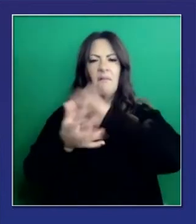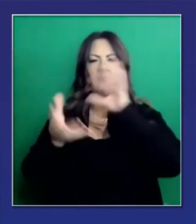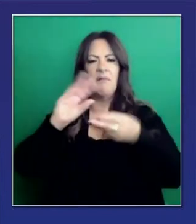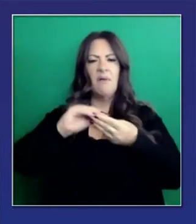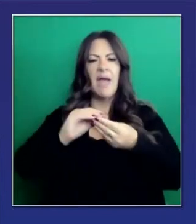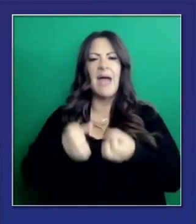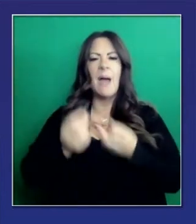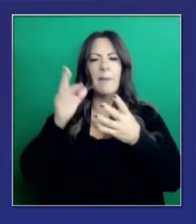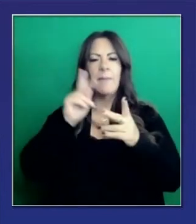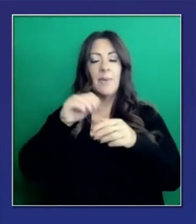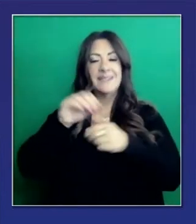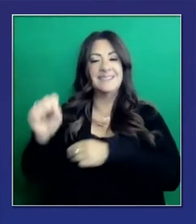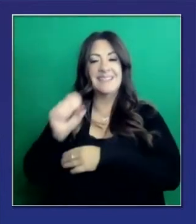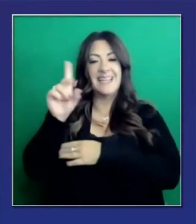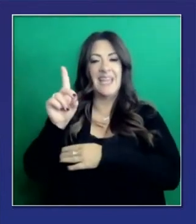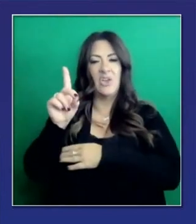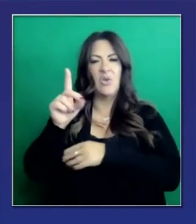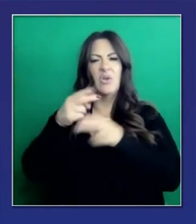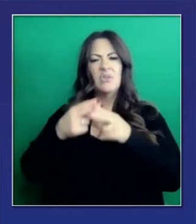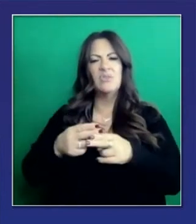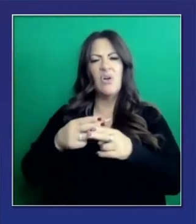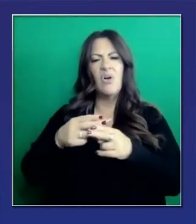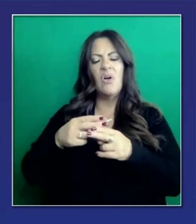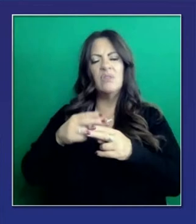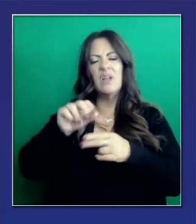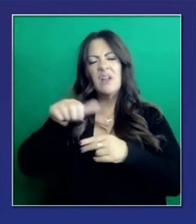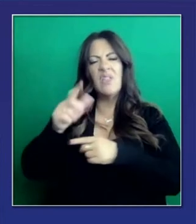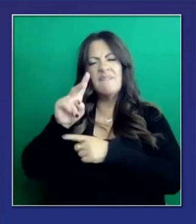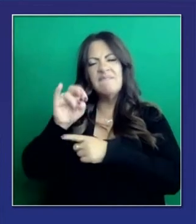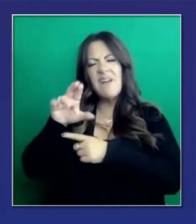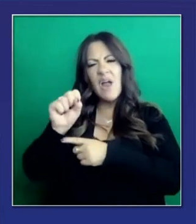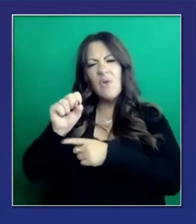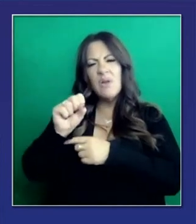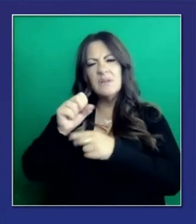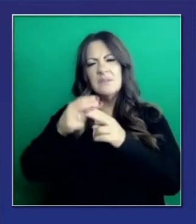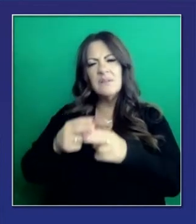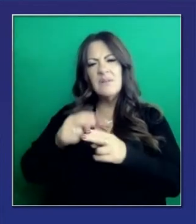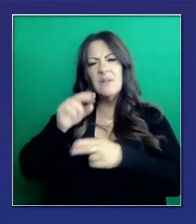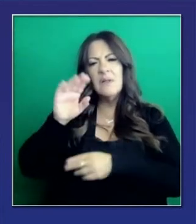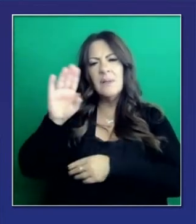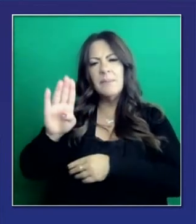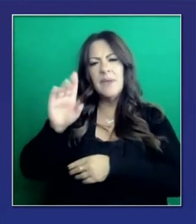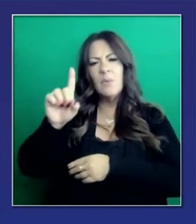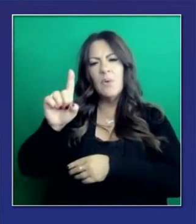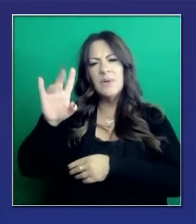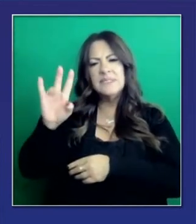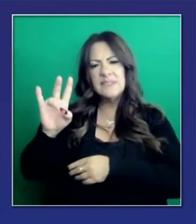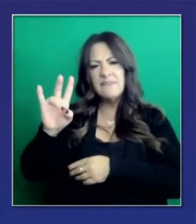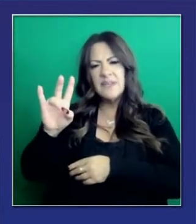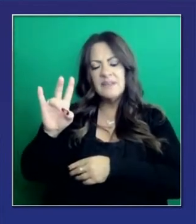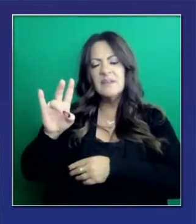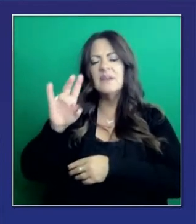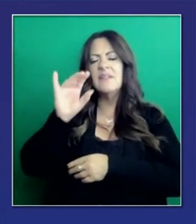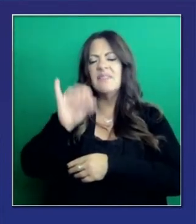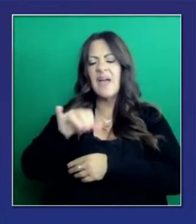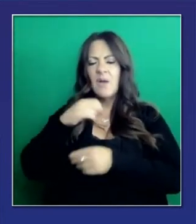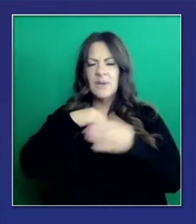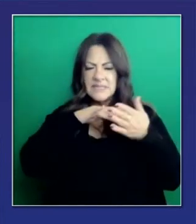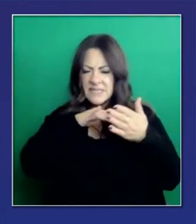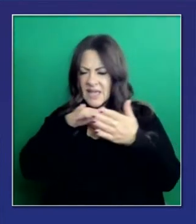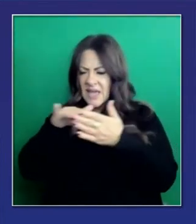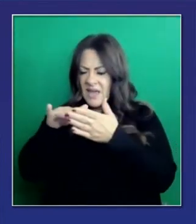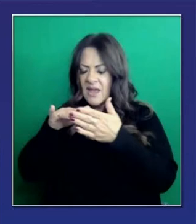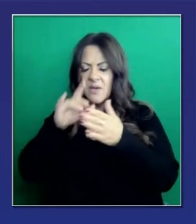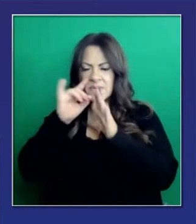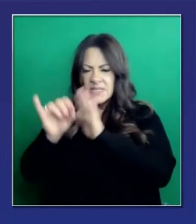total con esa variedad B117, que es algo que hemos podido identificar. Simplemente